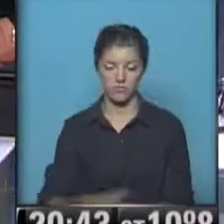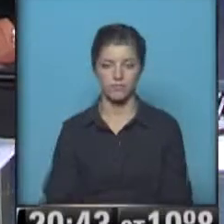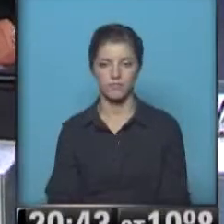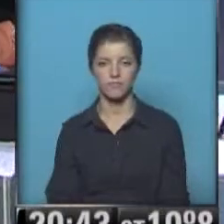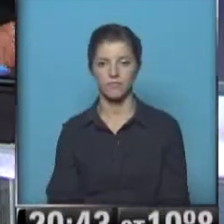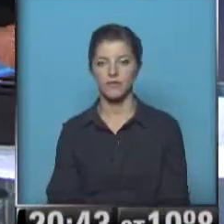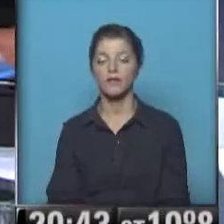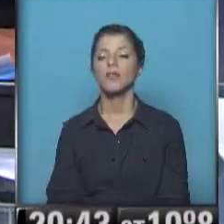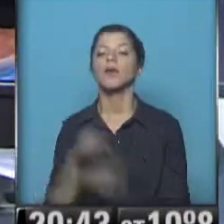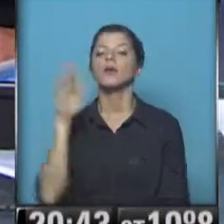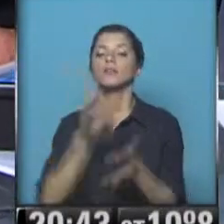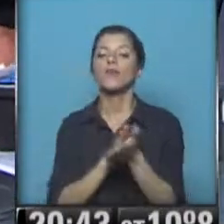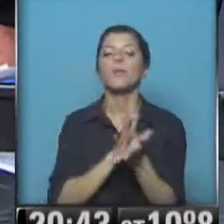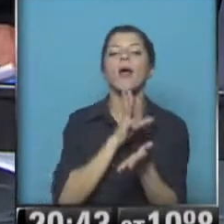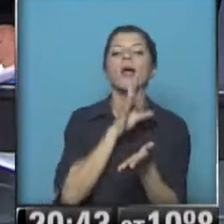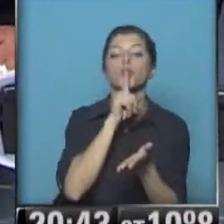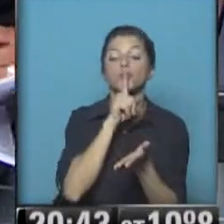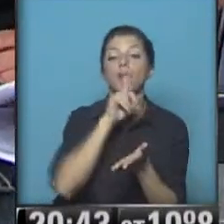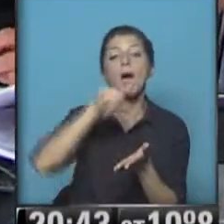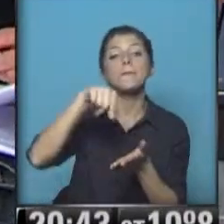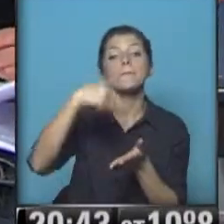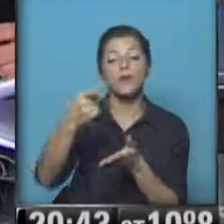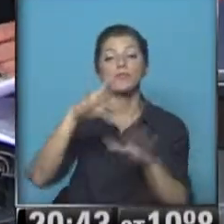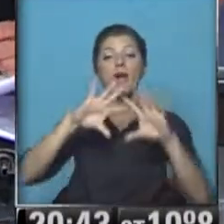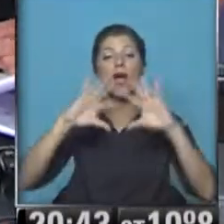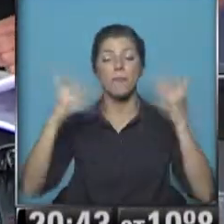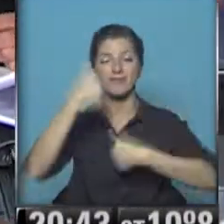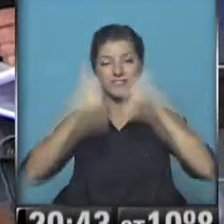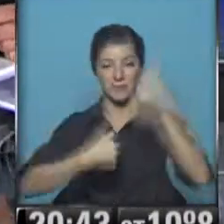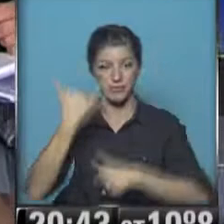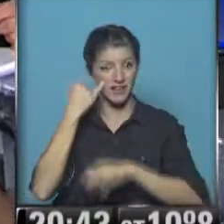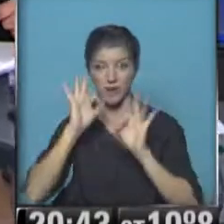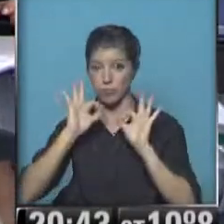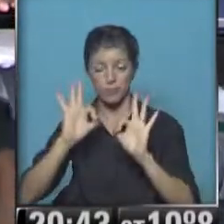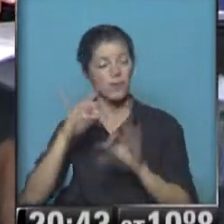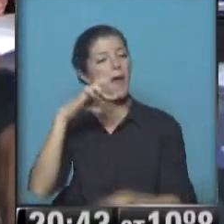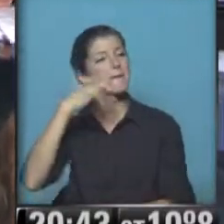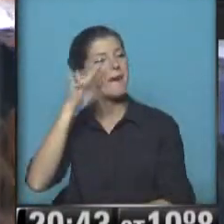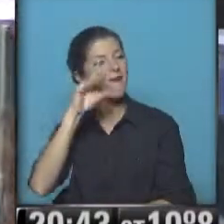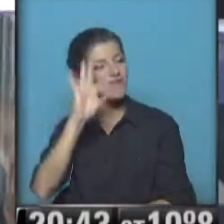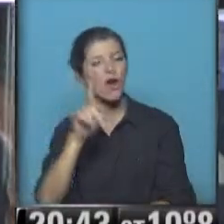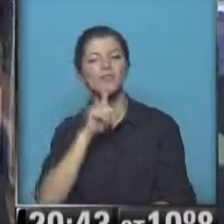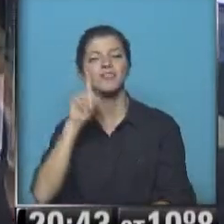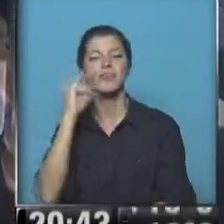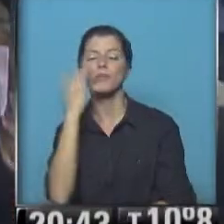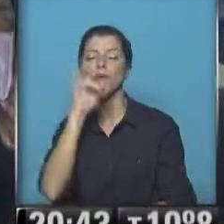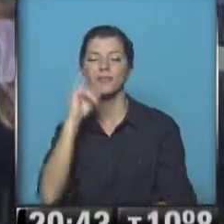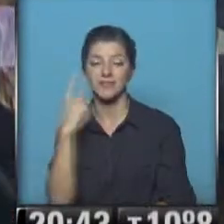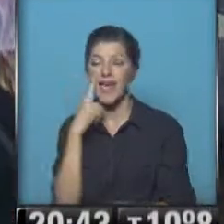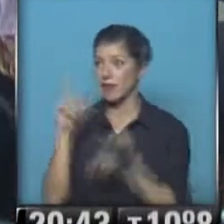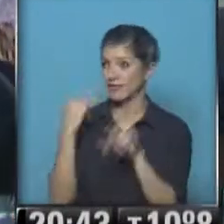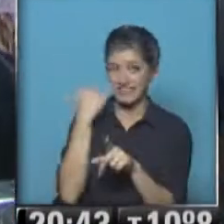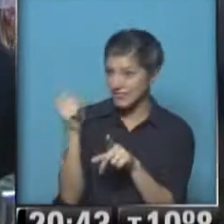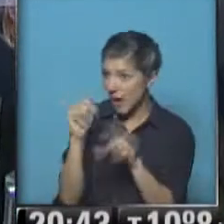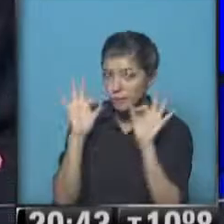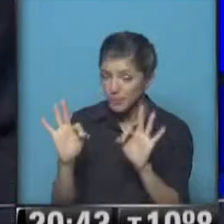Bueno, el calendario de Rusia para el próximo Mundial ya está. Los detalles los tiene Pablo Tiburzi. Pablo. Así es, muchos dicen, bueno, tan temprano, pero